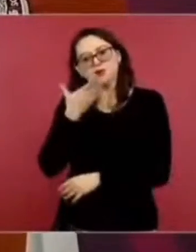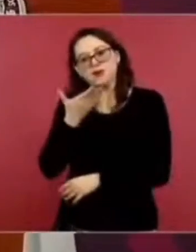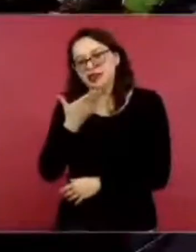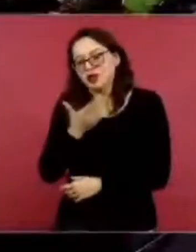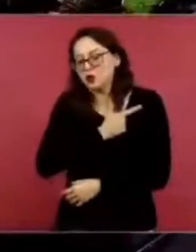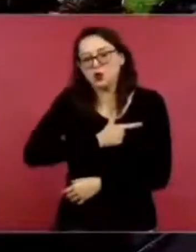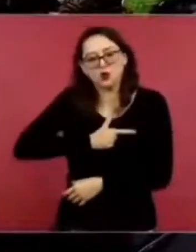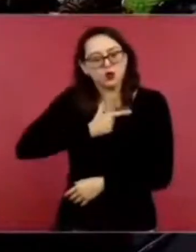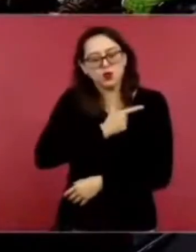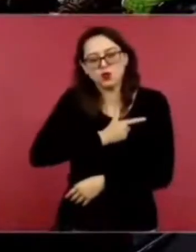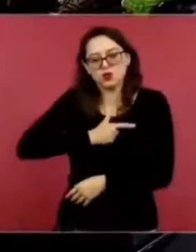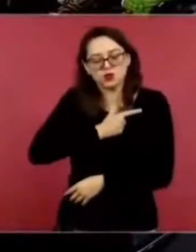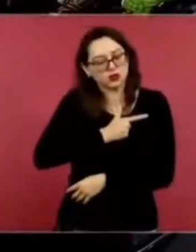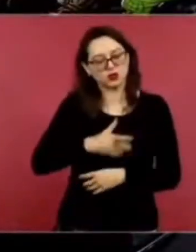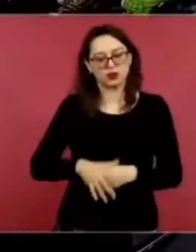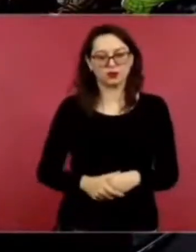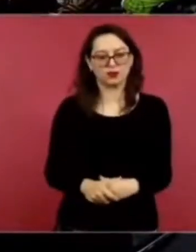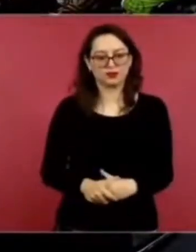de los juegos.